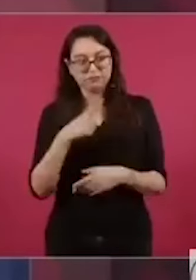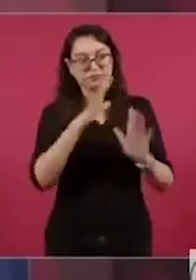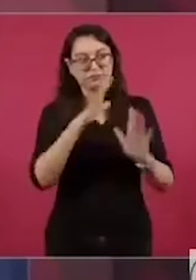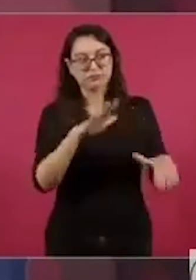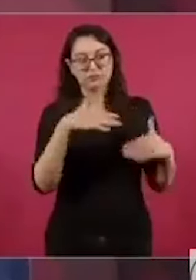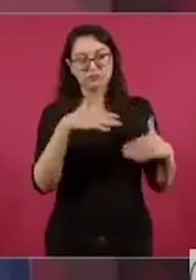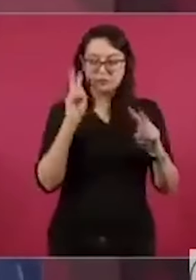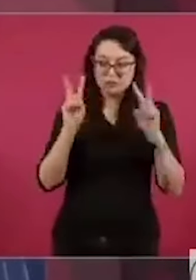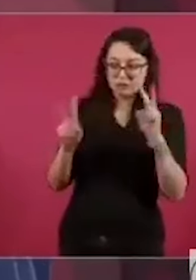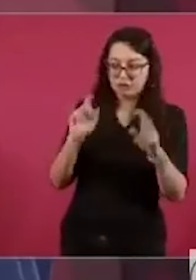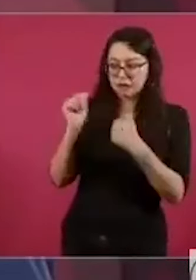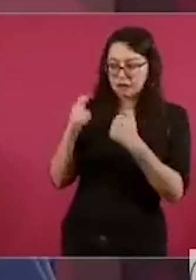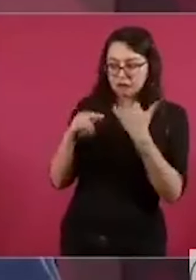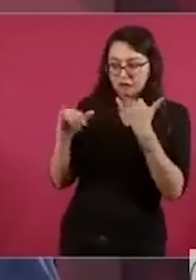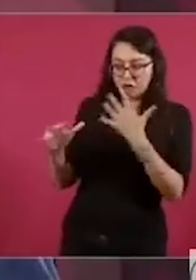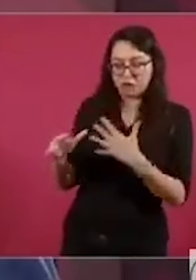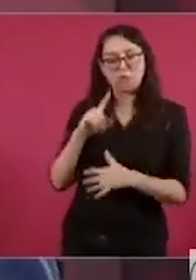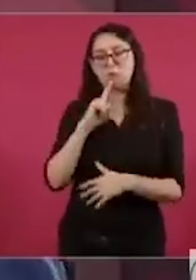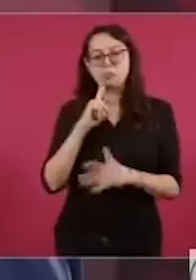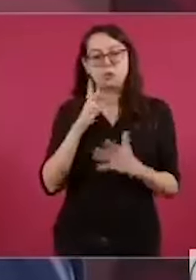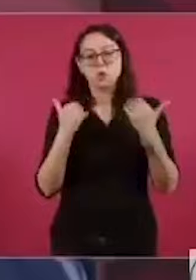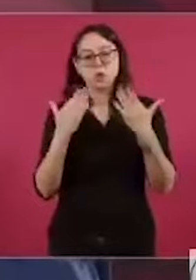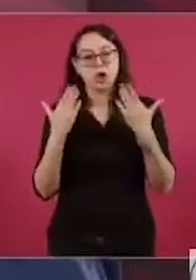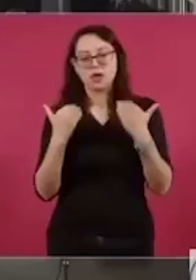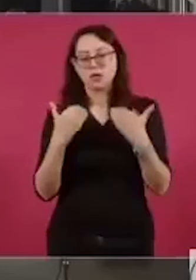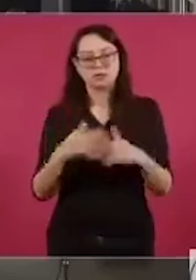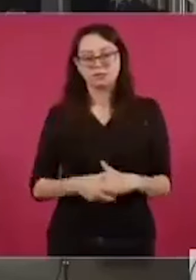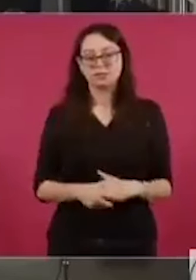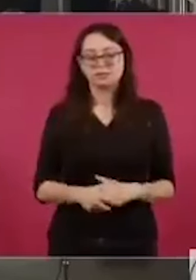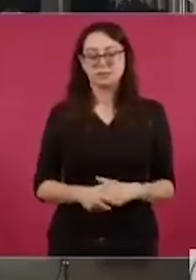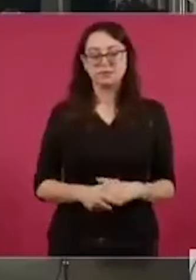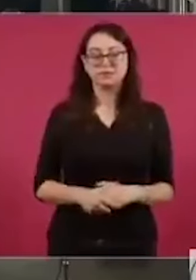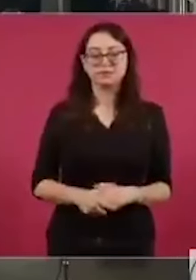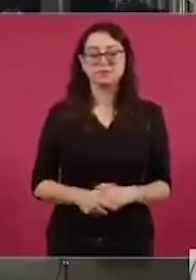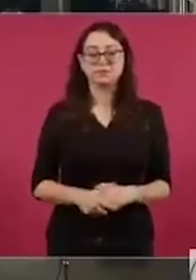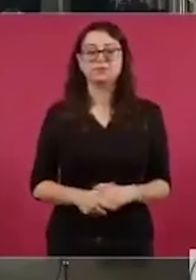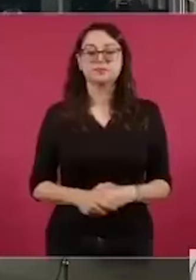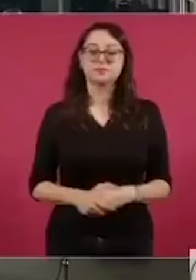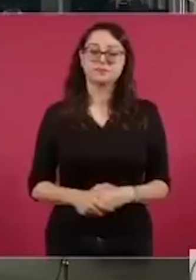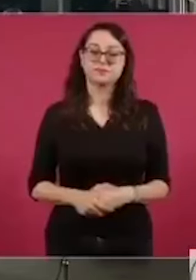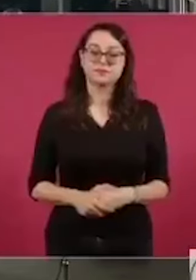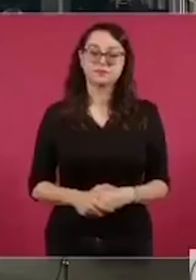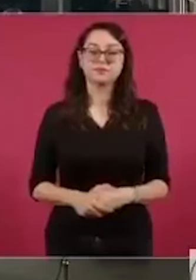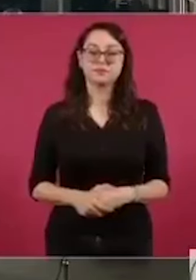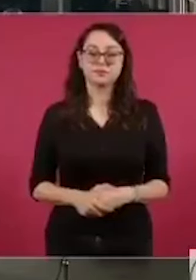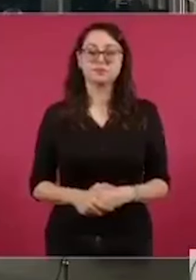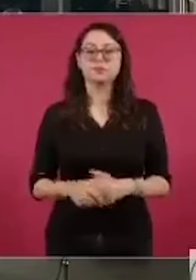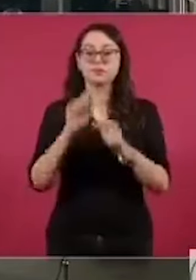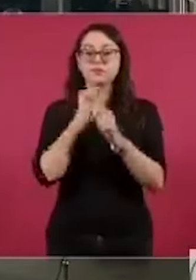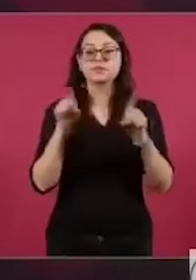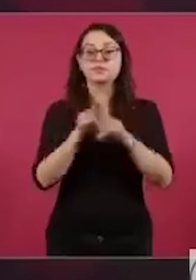irregularidades. También, no hay que olvidarlo, el pueblo ayudó